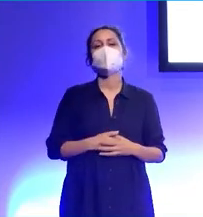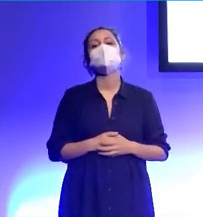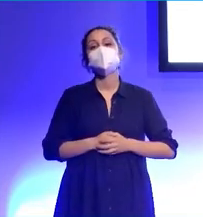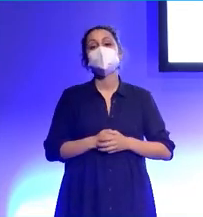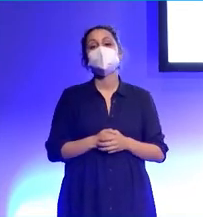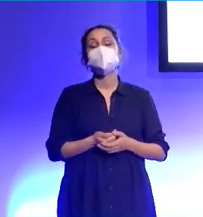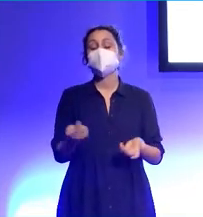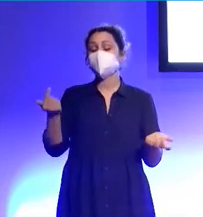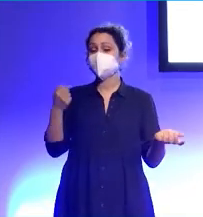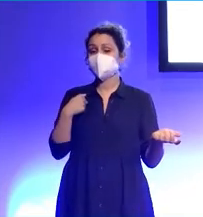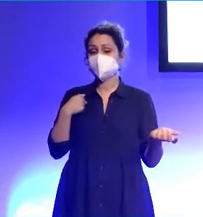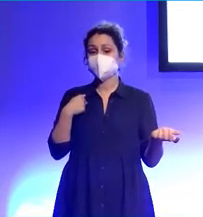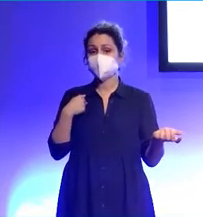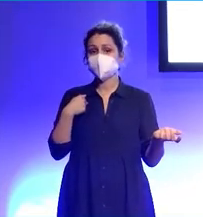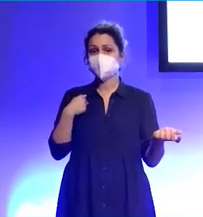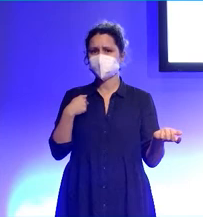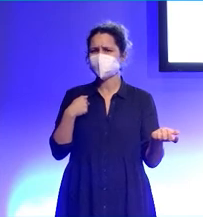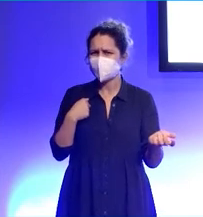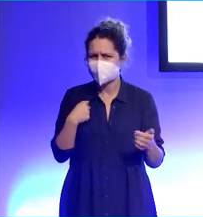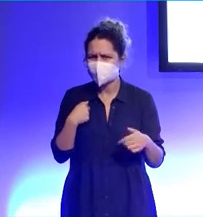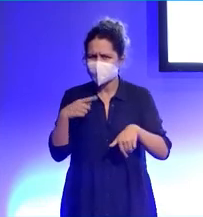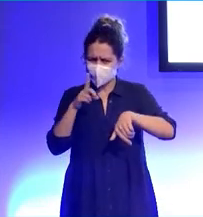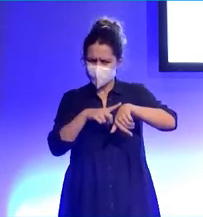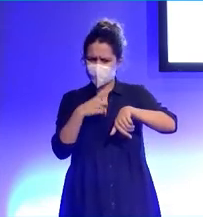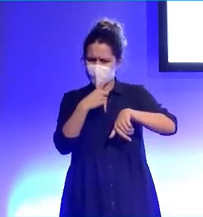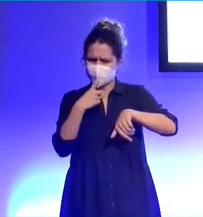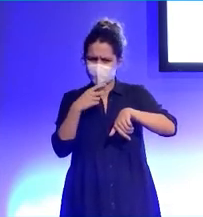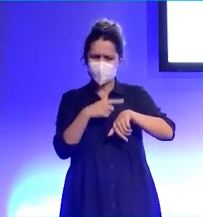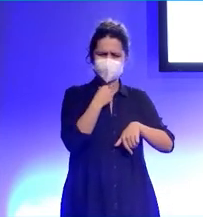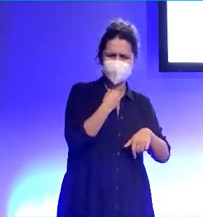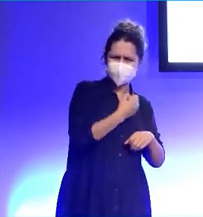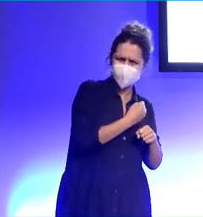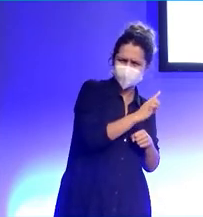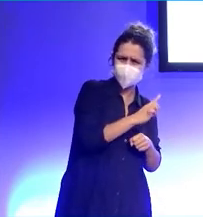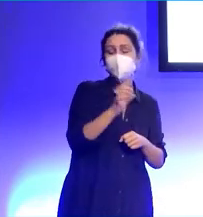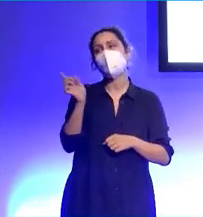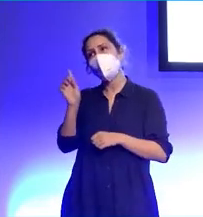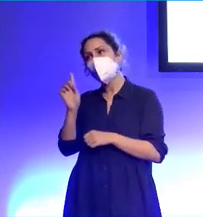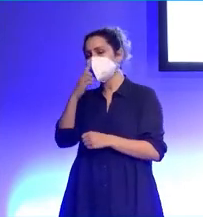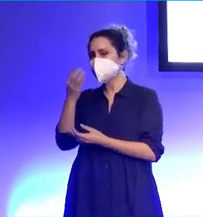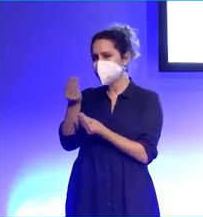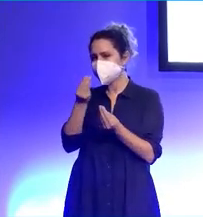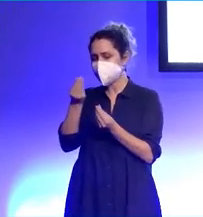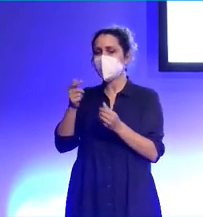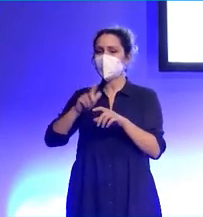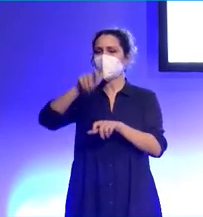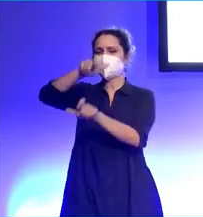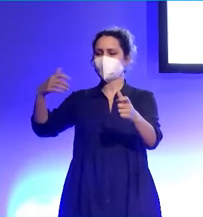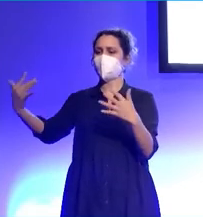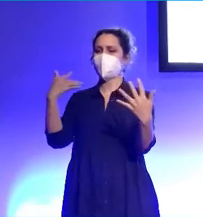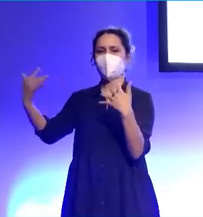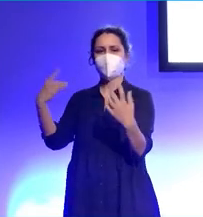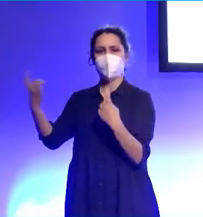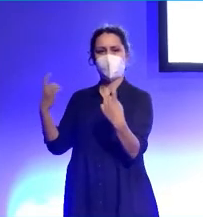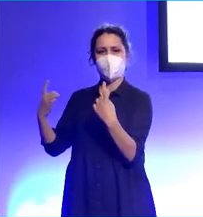Un momento. ¿Cuánto tardaba en darme cuenta de que me estaba gustando lo que estaba haciendo? No, de que notabas que cada vez tenías más visitas, si